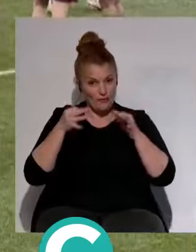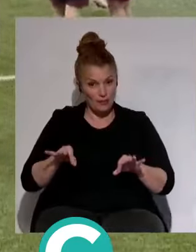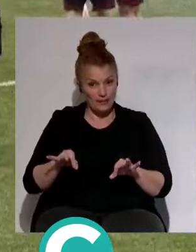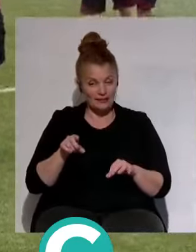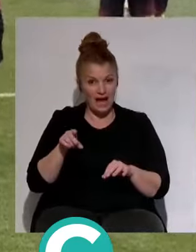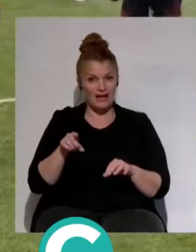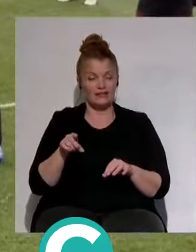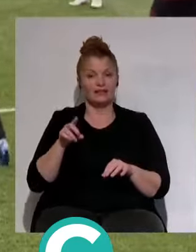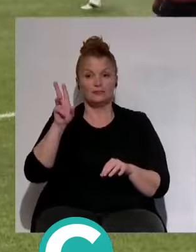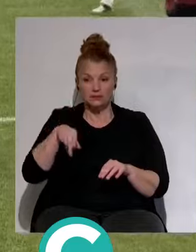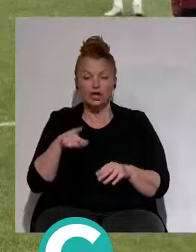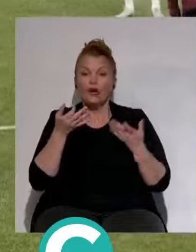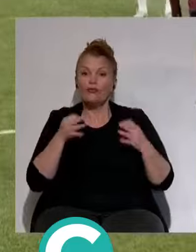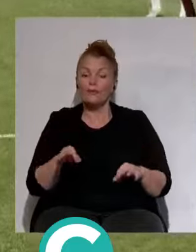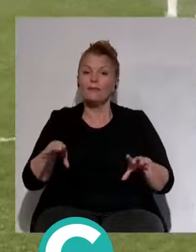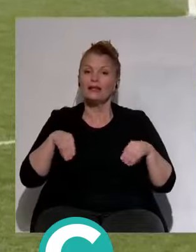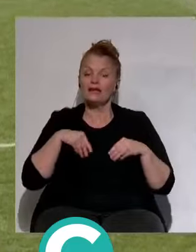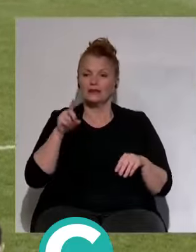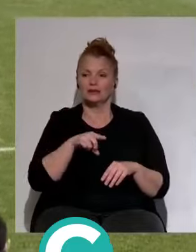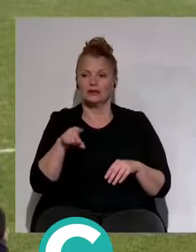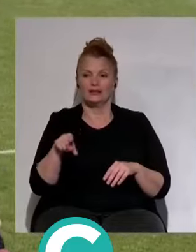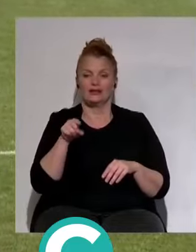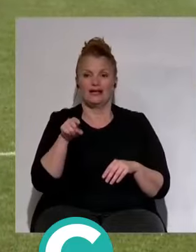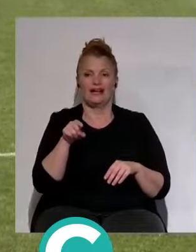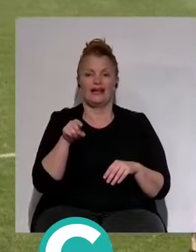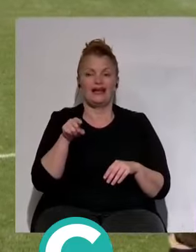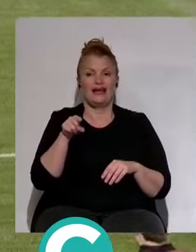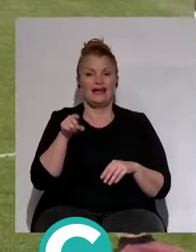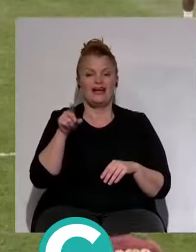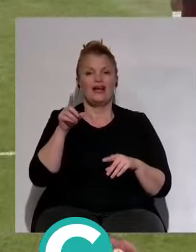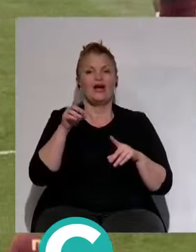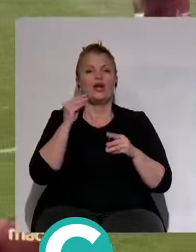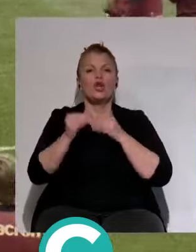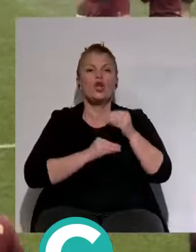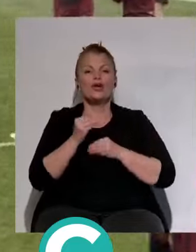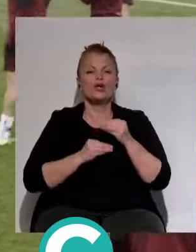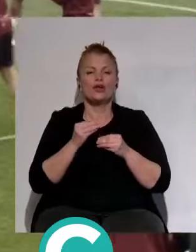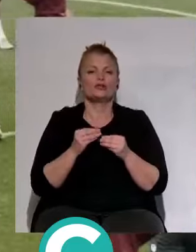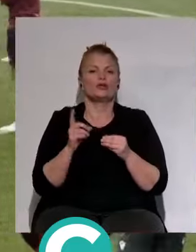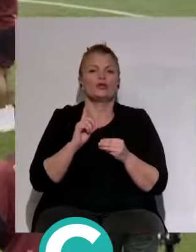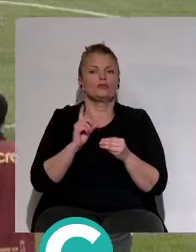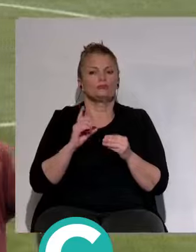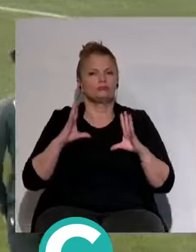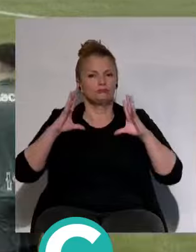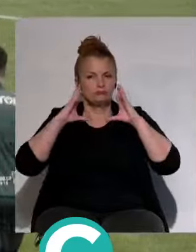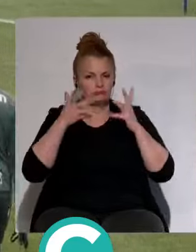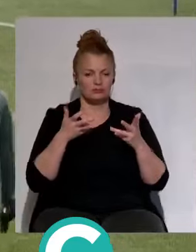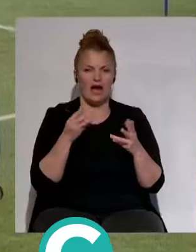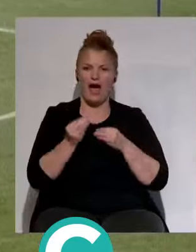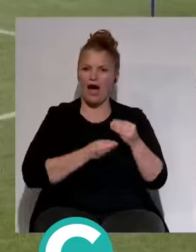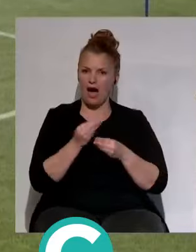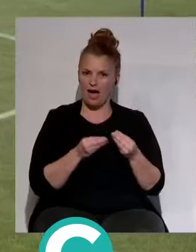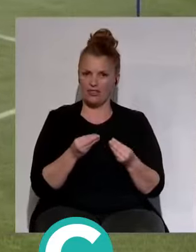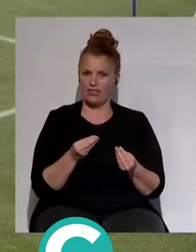conformar la plantilla o no? Ahí es donde creo que fue el mayor debe de Sergio, que no impuso o no quiso imponerse o no quiso lanzar